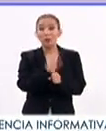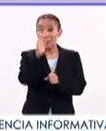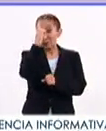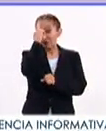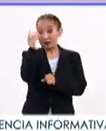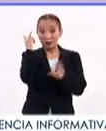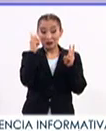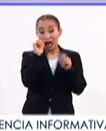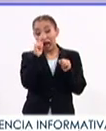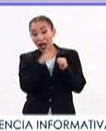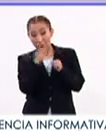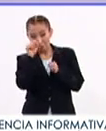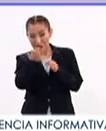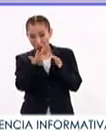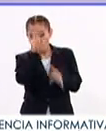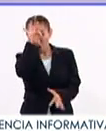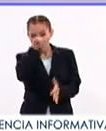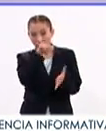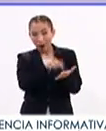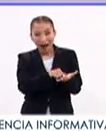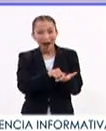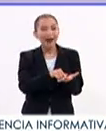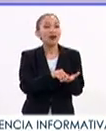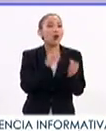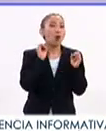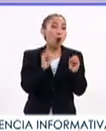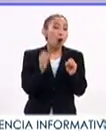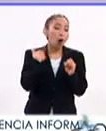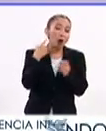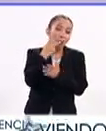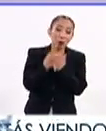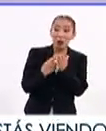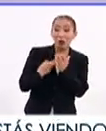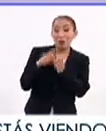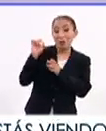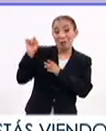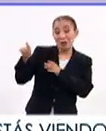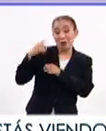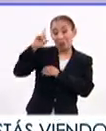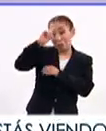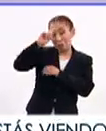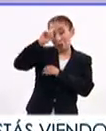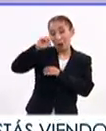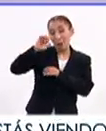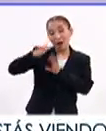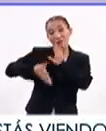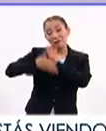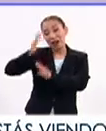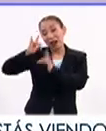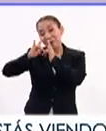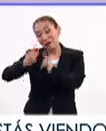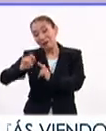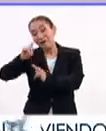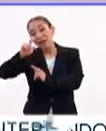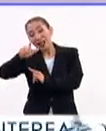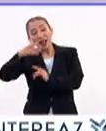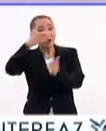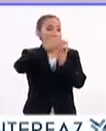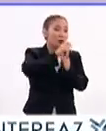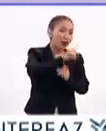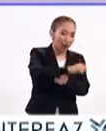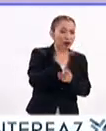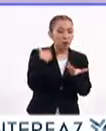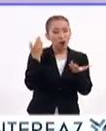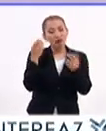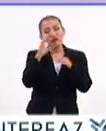Recuerden que si visitan alguno de estos espacios o incluso siguen el plan que recomendó Omar de ir a la FIL, luego ir al MUNAL, no